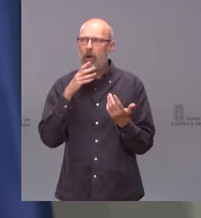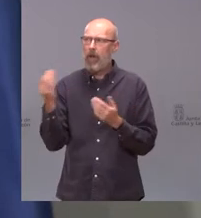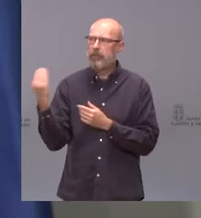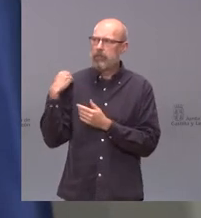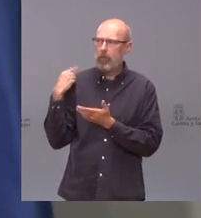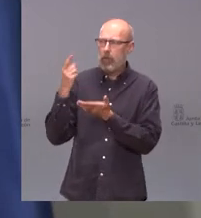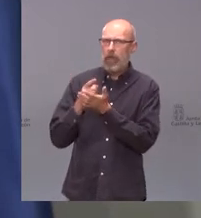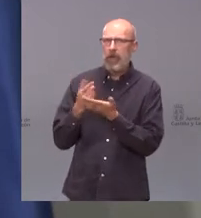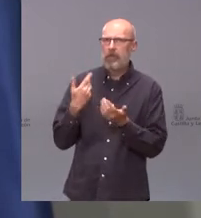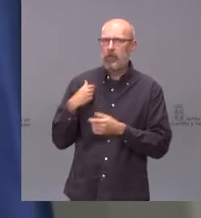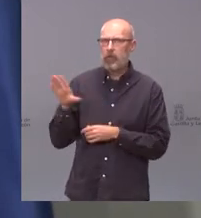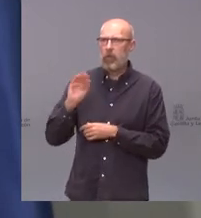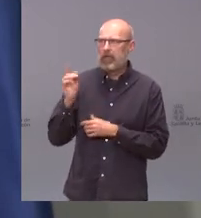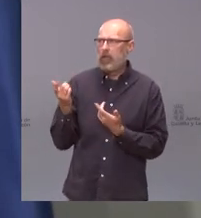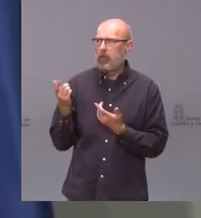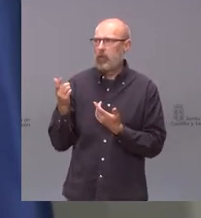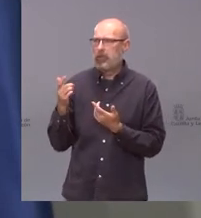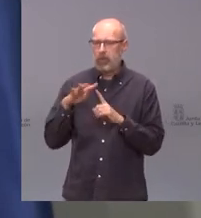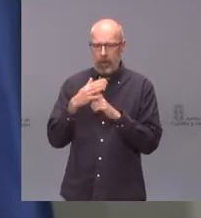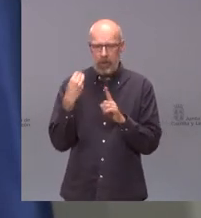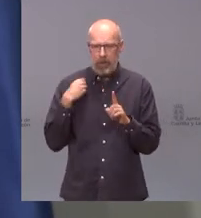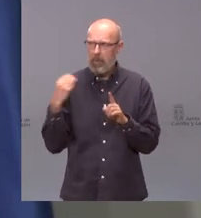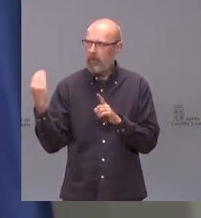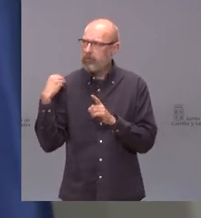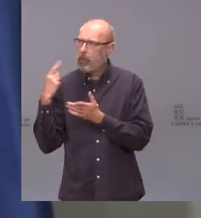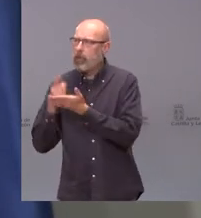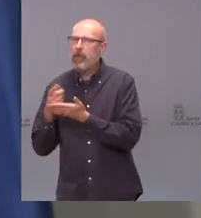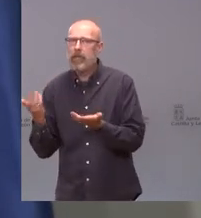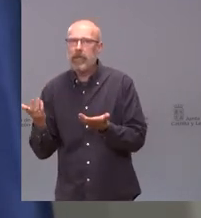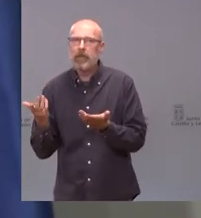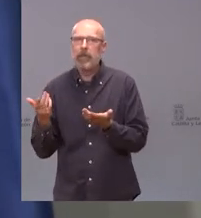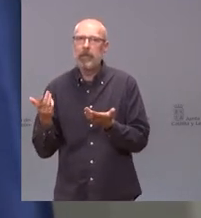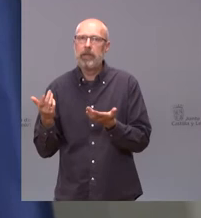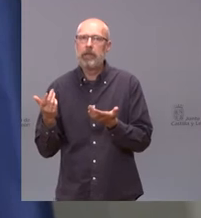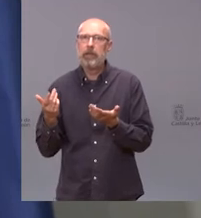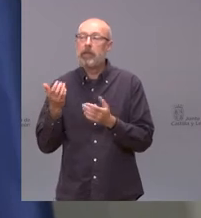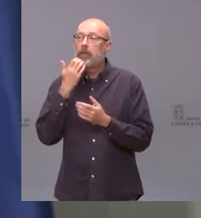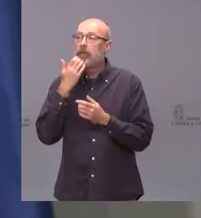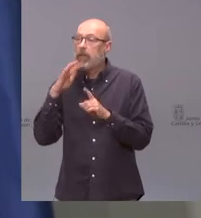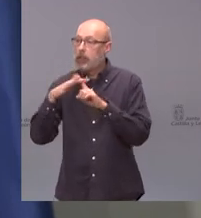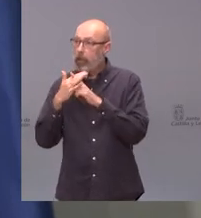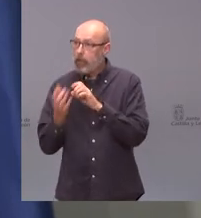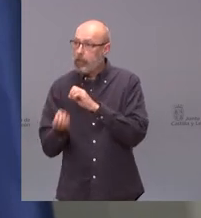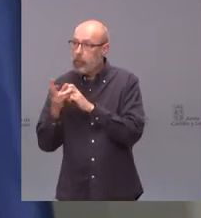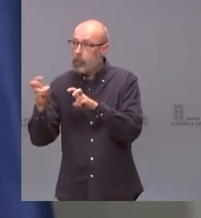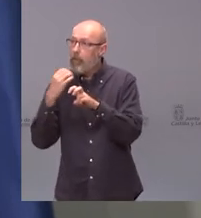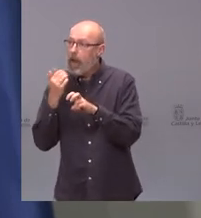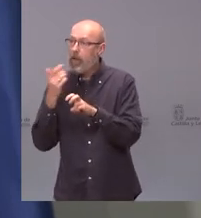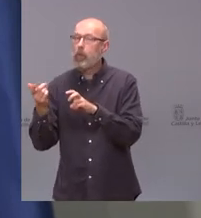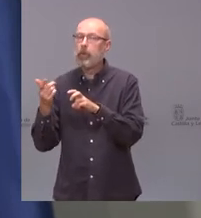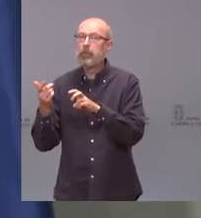entender qué es lo que ha cambiado y si algo ha cambiado pues quien haya cambiado tendrá que explicarlo